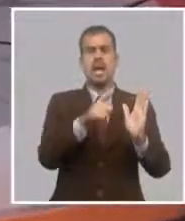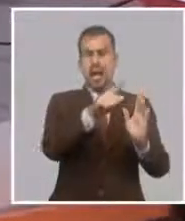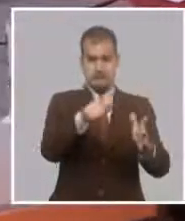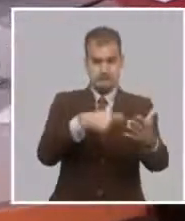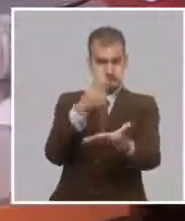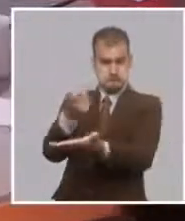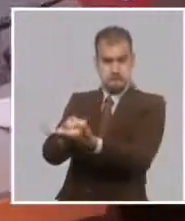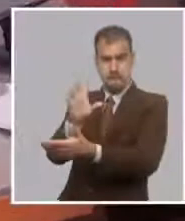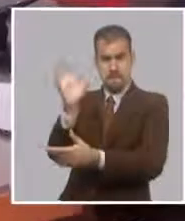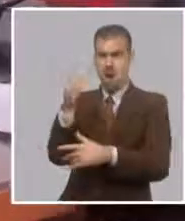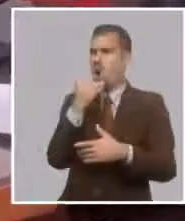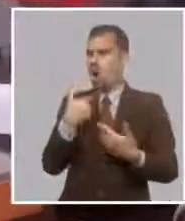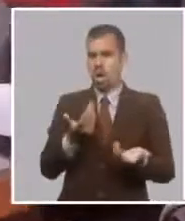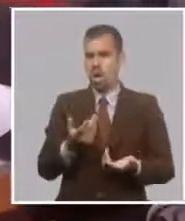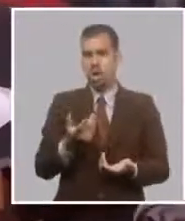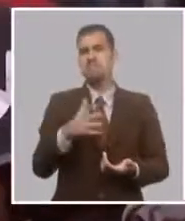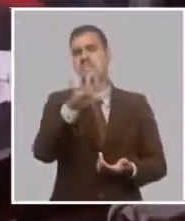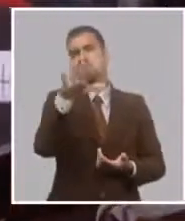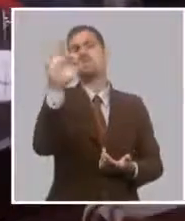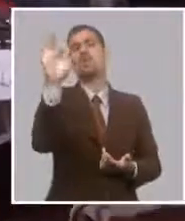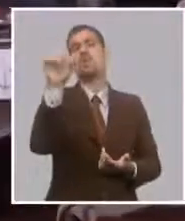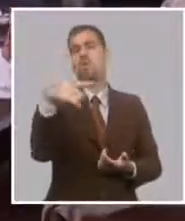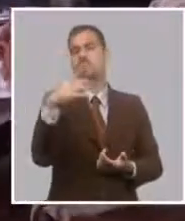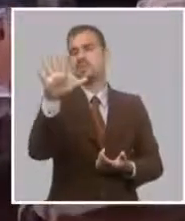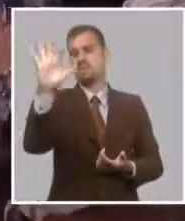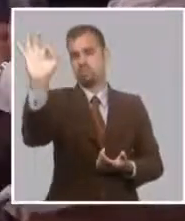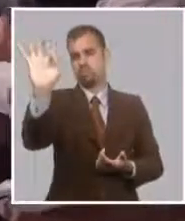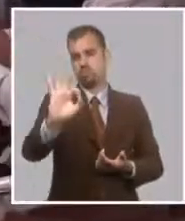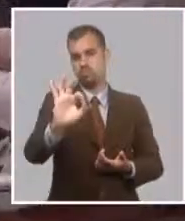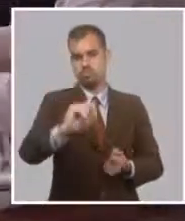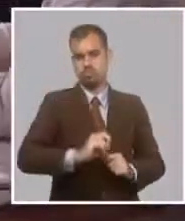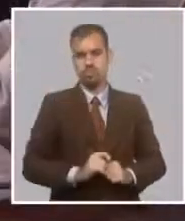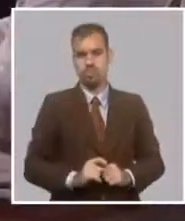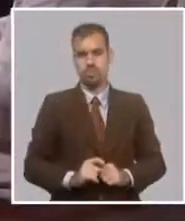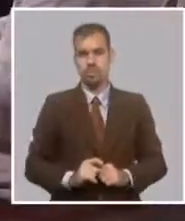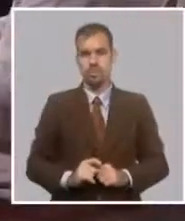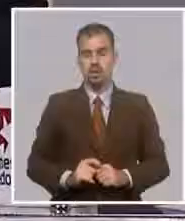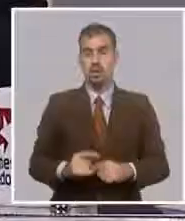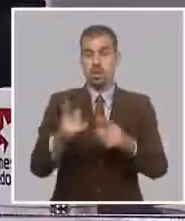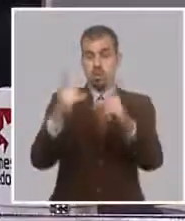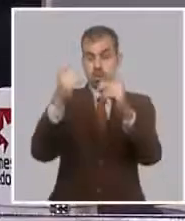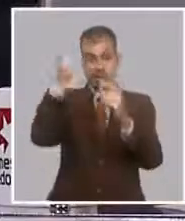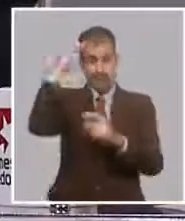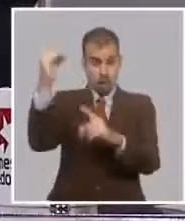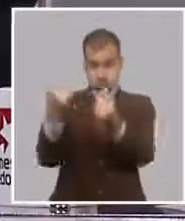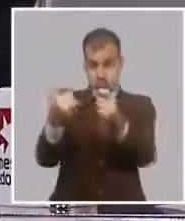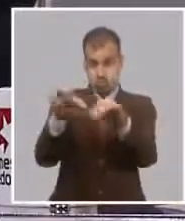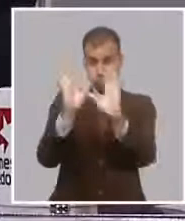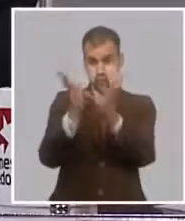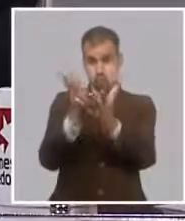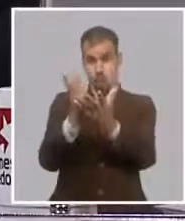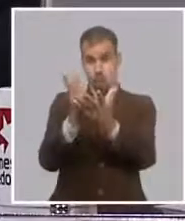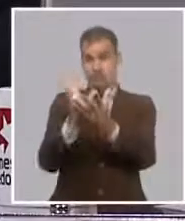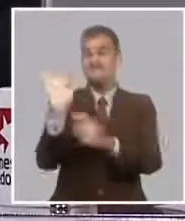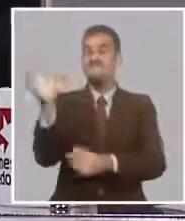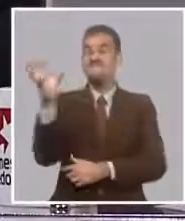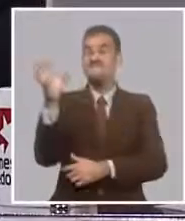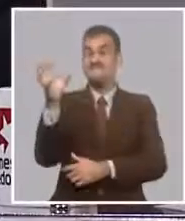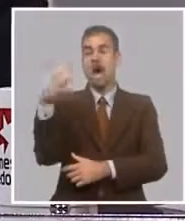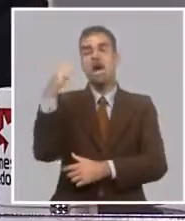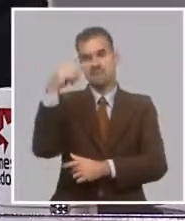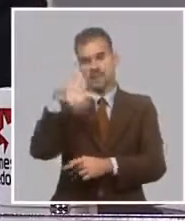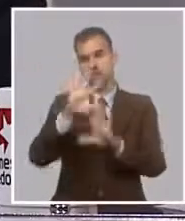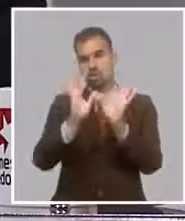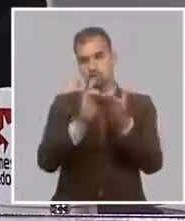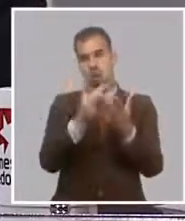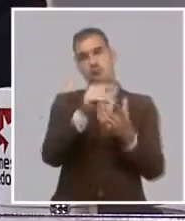Ahí, en el caso del presupuesto del Estado, todo compensa a los bancos con estas